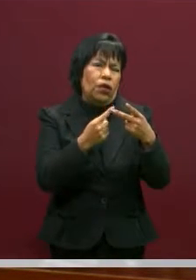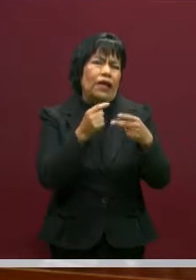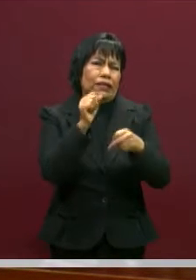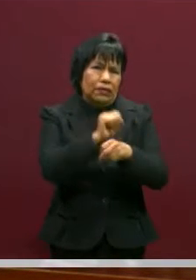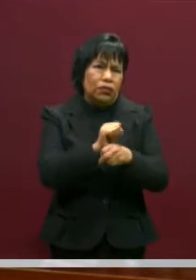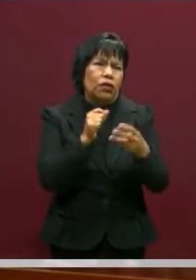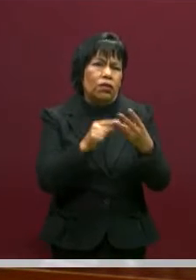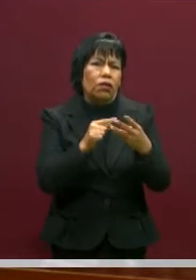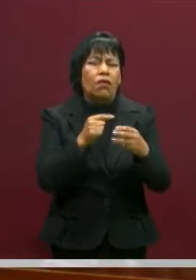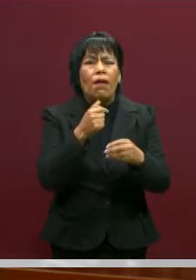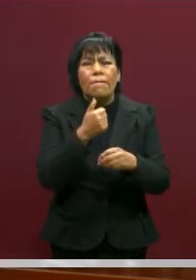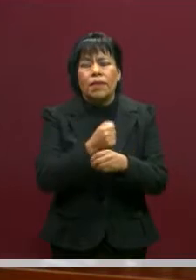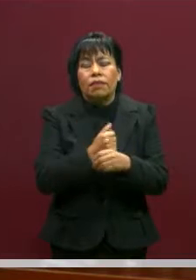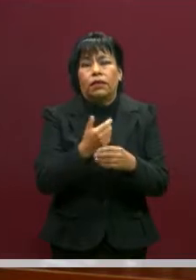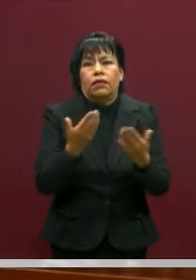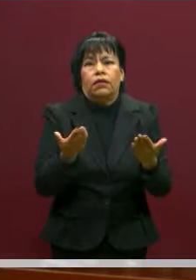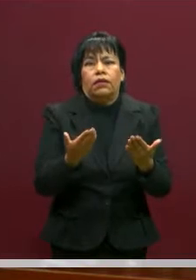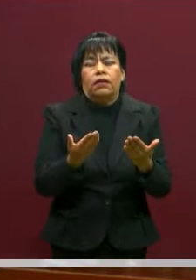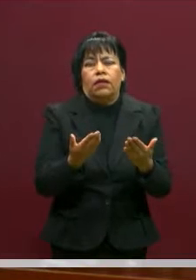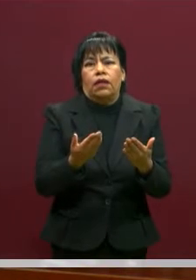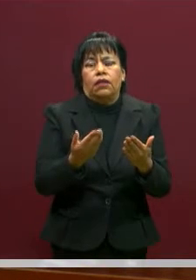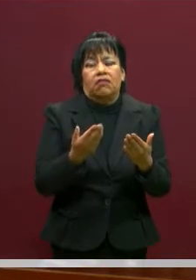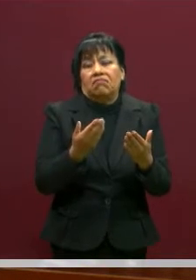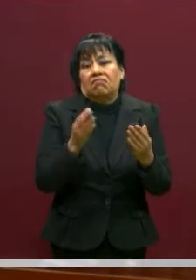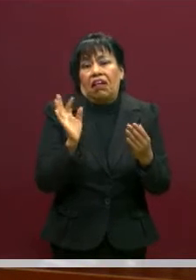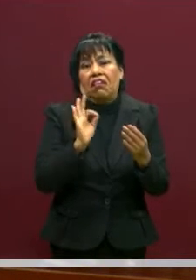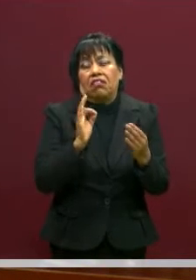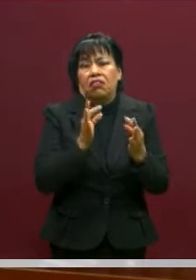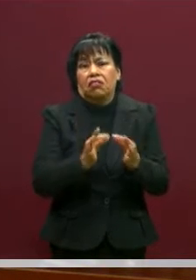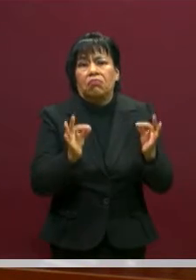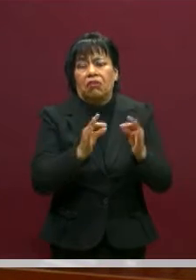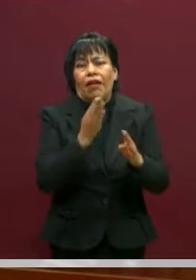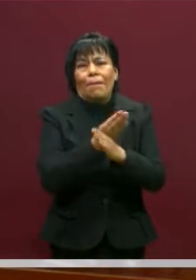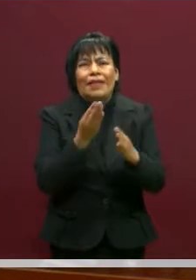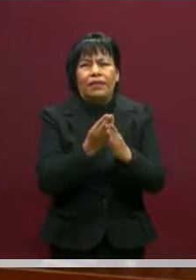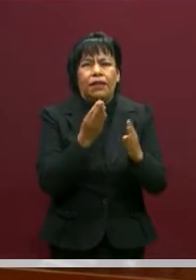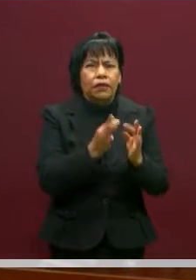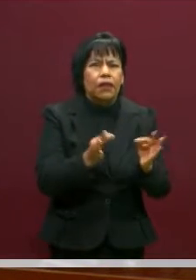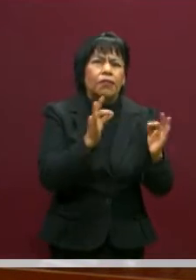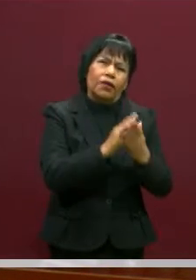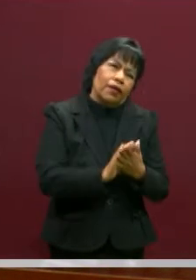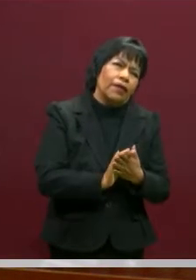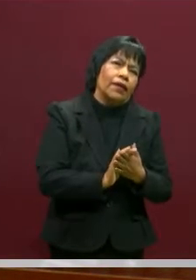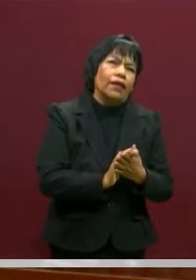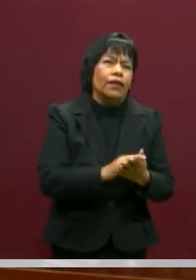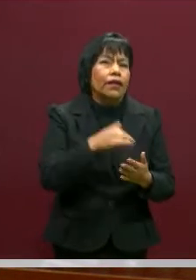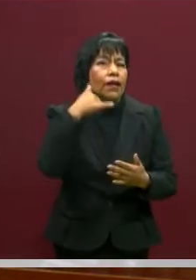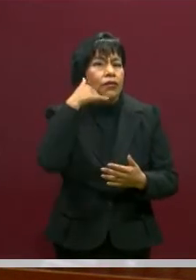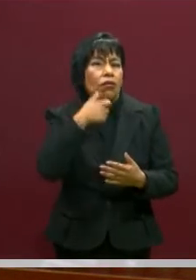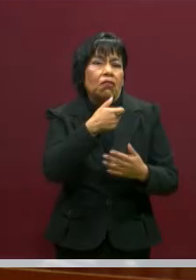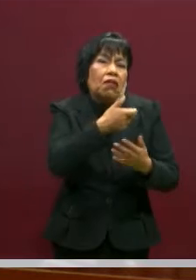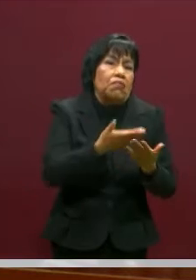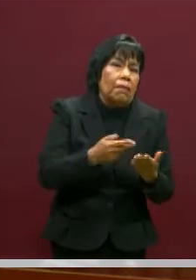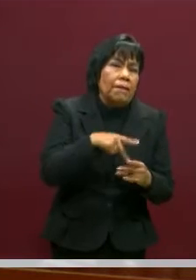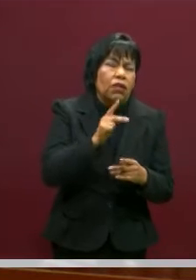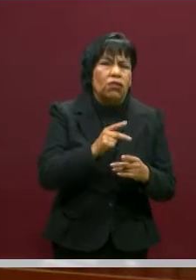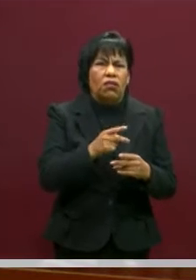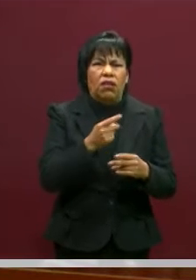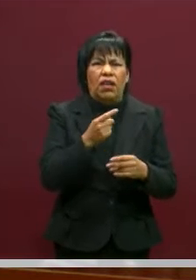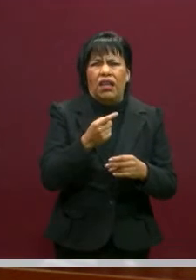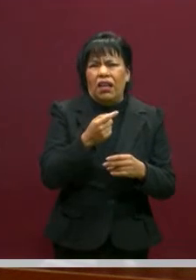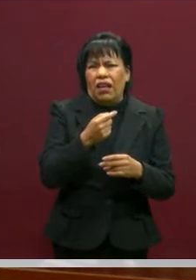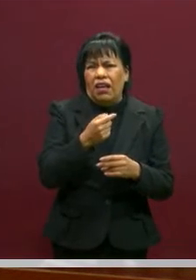en primaria, y que le hacen más caso al de bachillerato, le ponen crédito al celular, pero el de primaria, pues no.